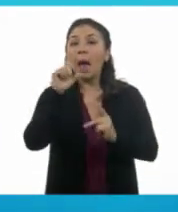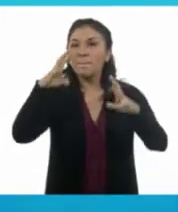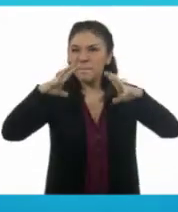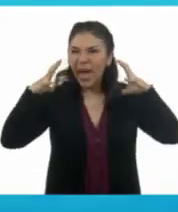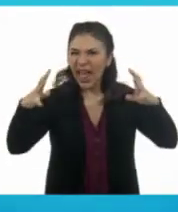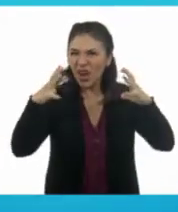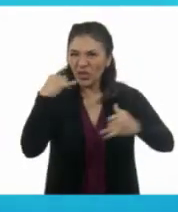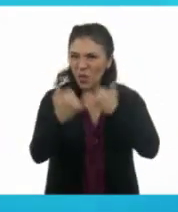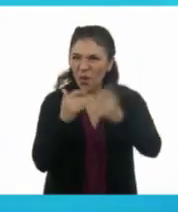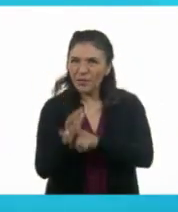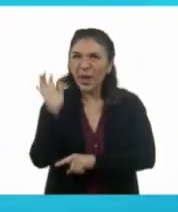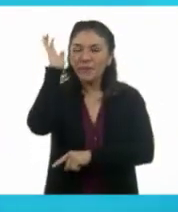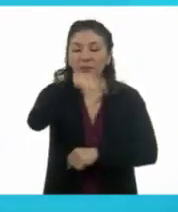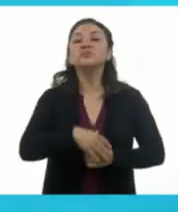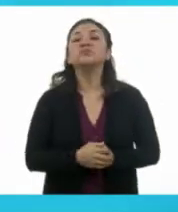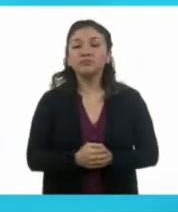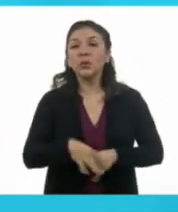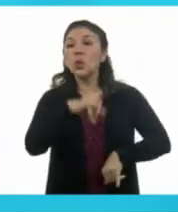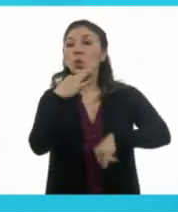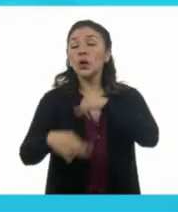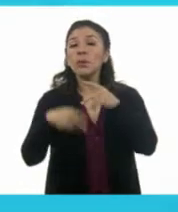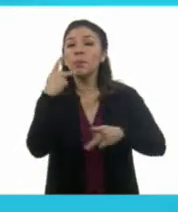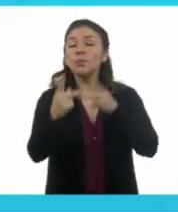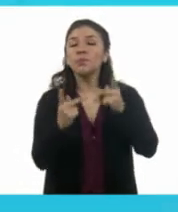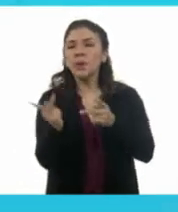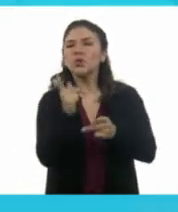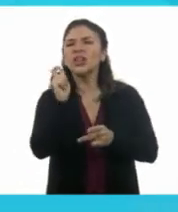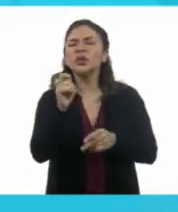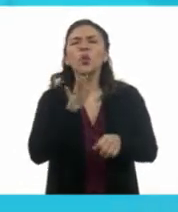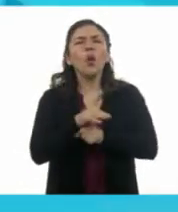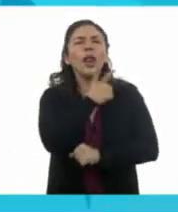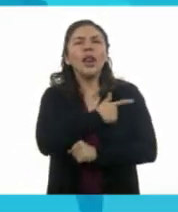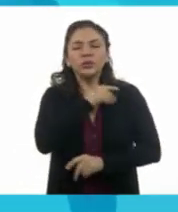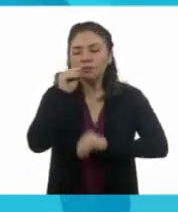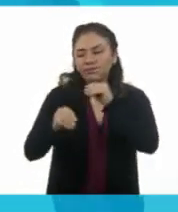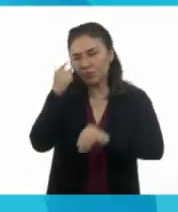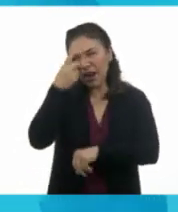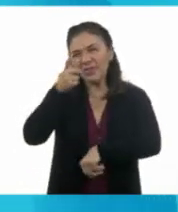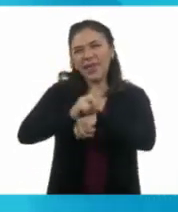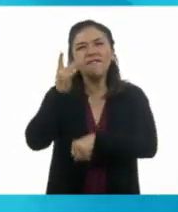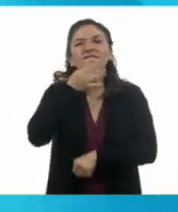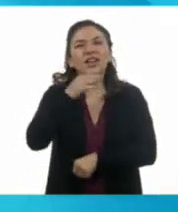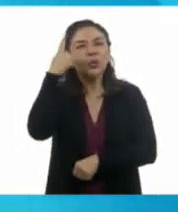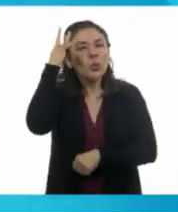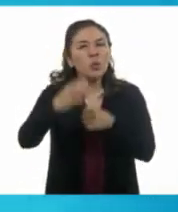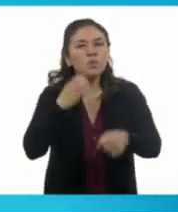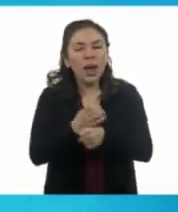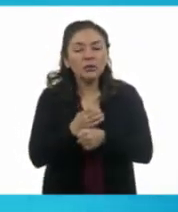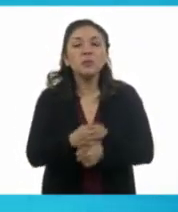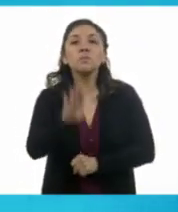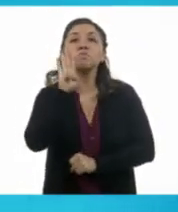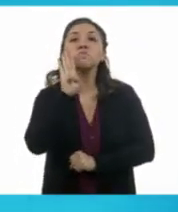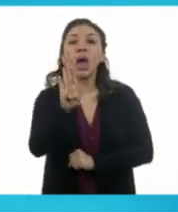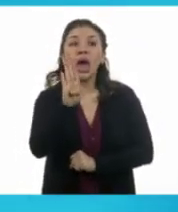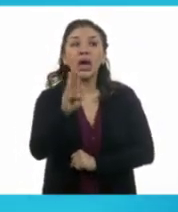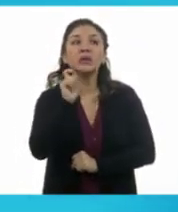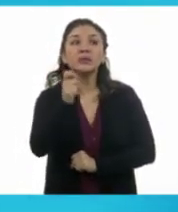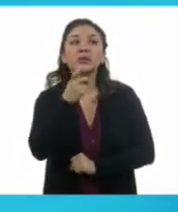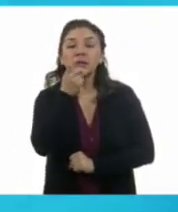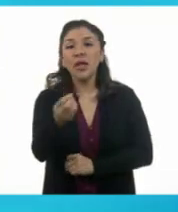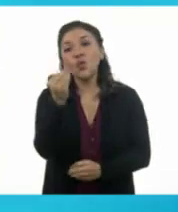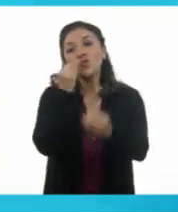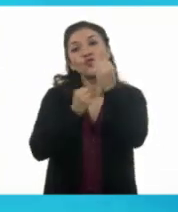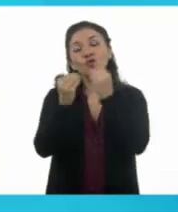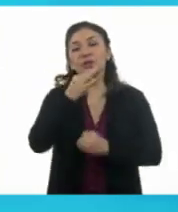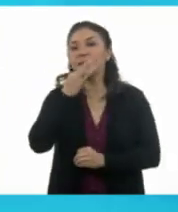grande. Y la última pregunta, ¿Cuál sería un detalle para organizar tu cumpleaños? Inciso B respondió, mi